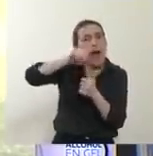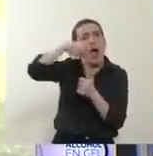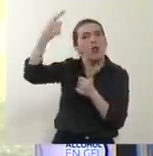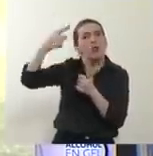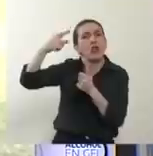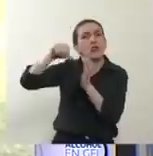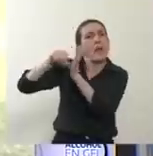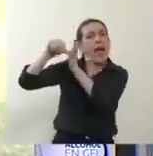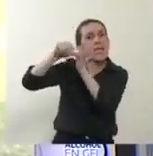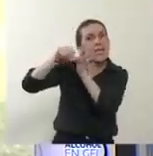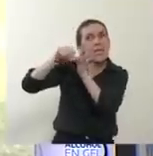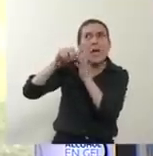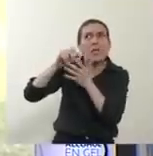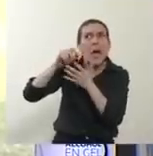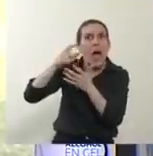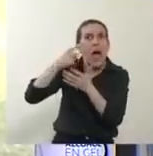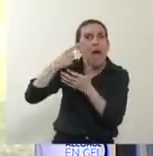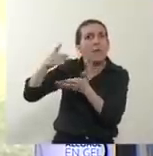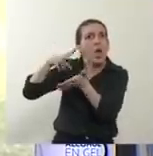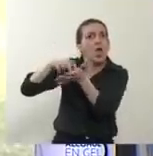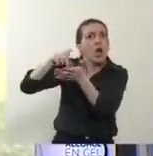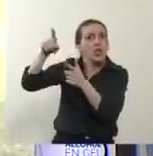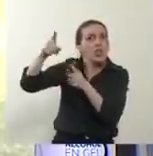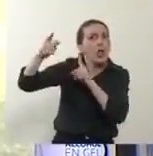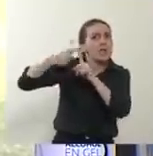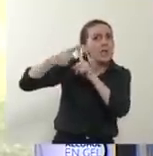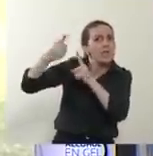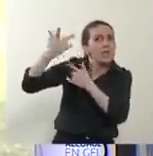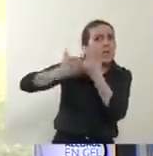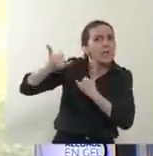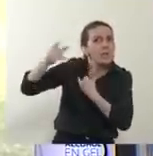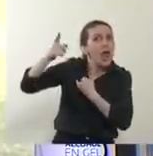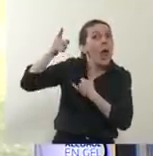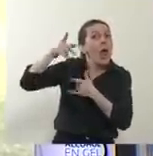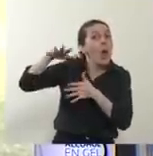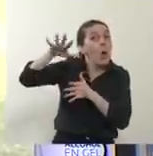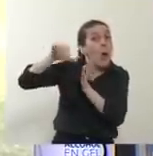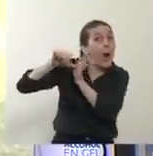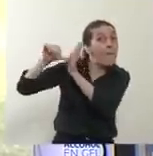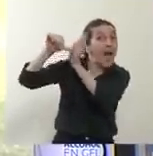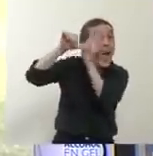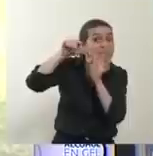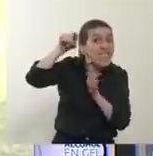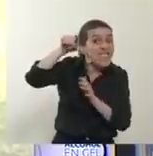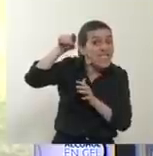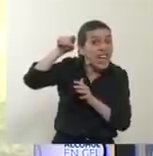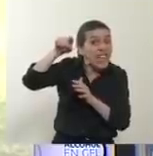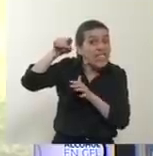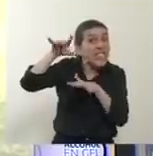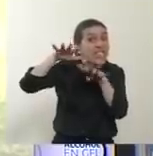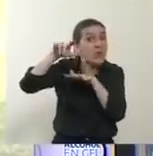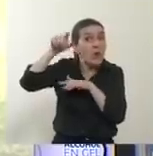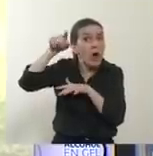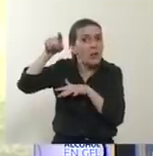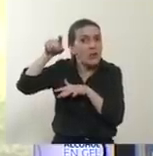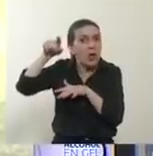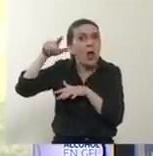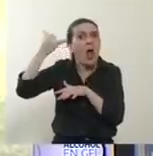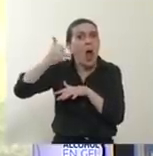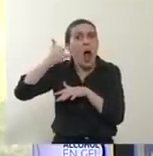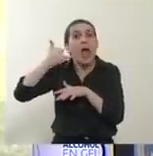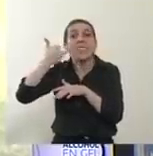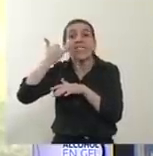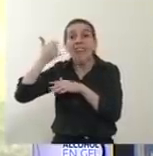pasando es que en esos lugares lo que están temiendo es una segunda ola